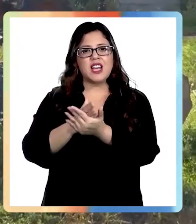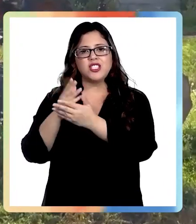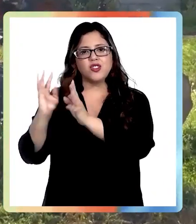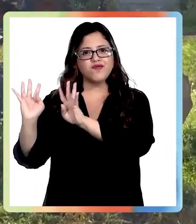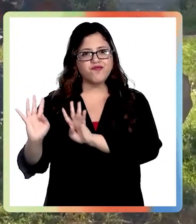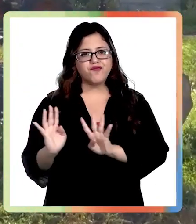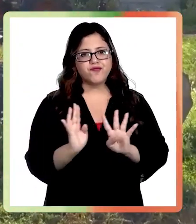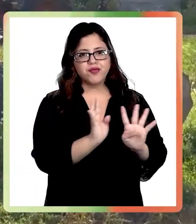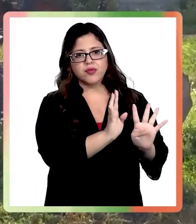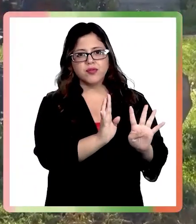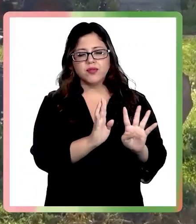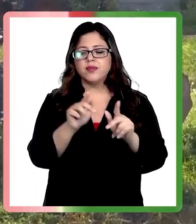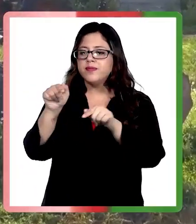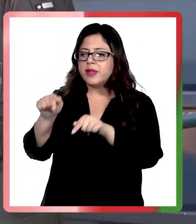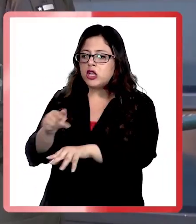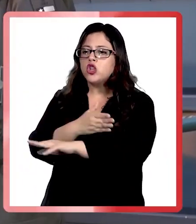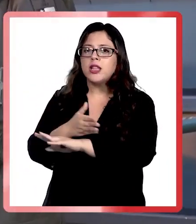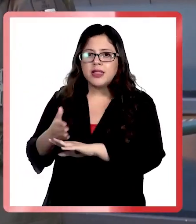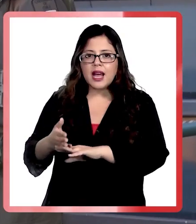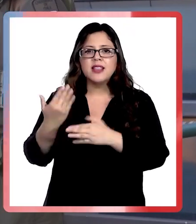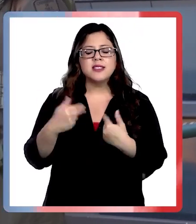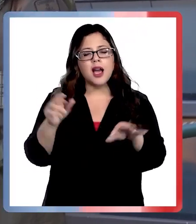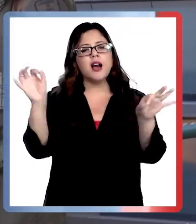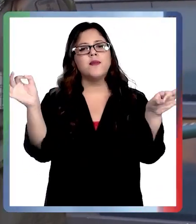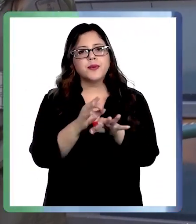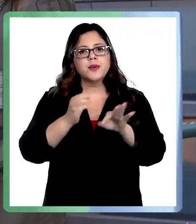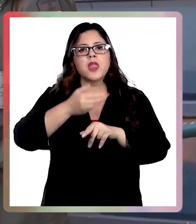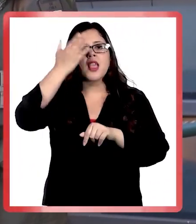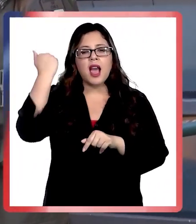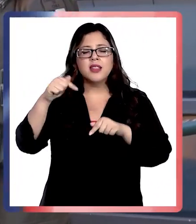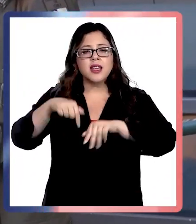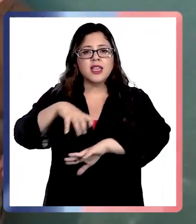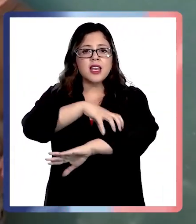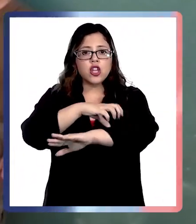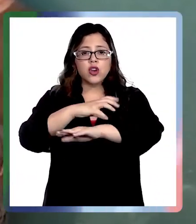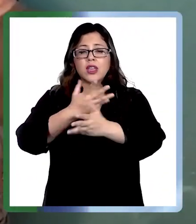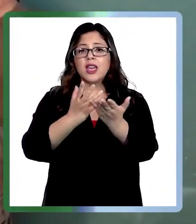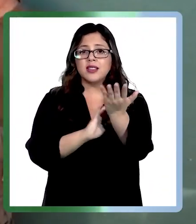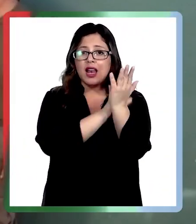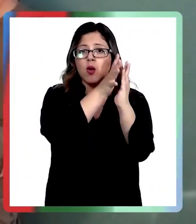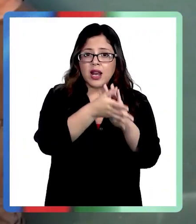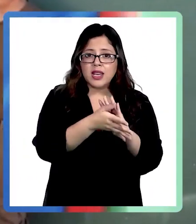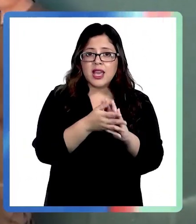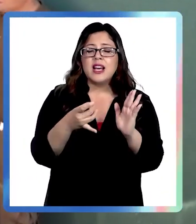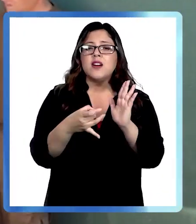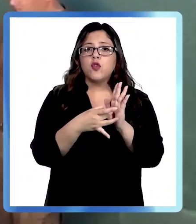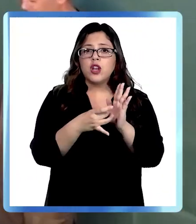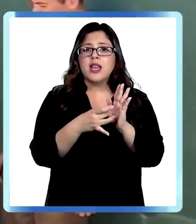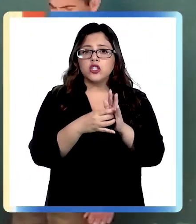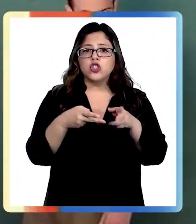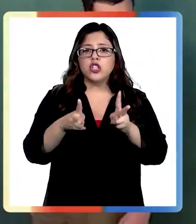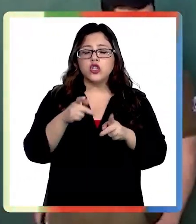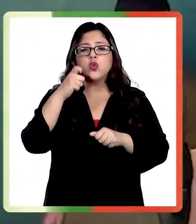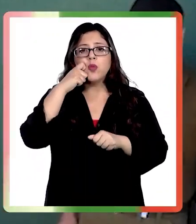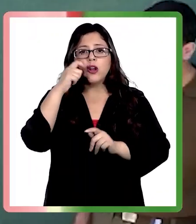aunque llega tarde. Lo hemos planteado durante mucho tiempo. Aquí en la Araucanía se violan los derechos humanos de las personas y víctimas del terrorismo. Algo que muchas veces